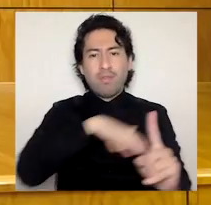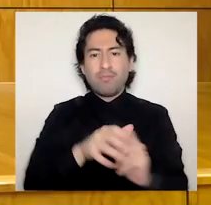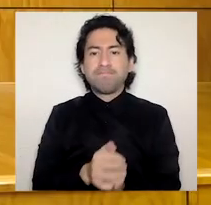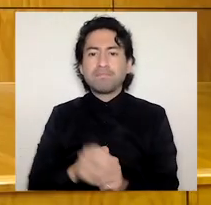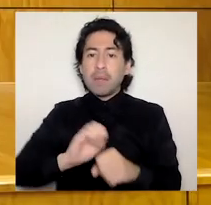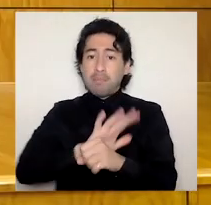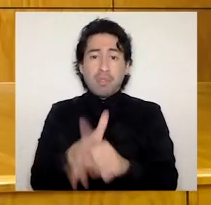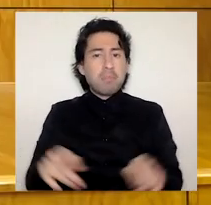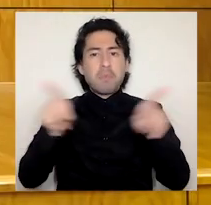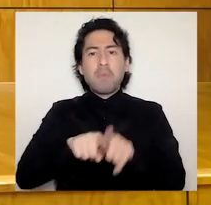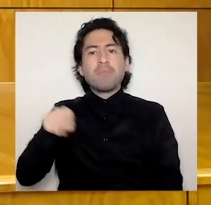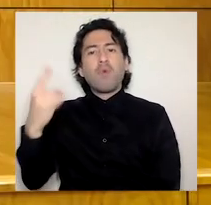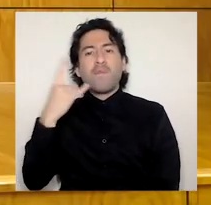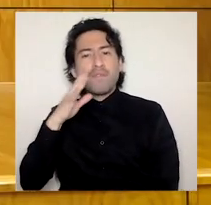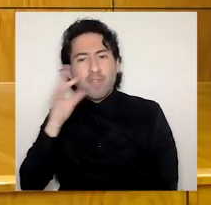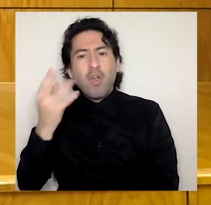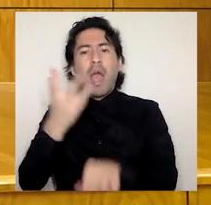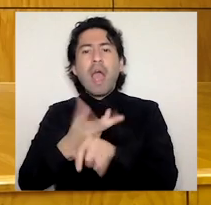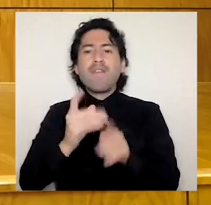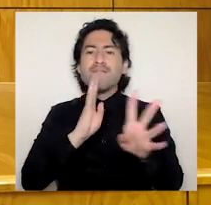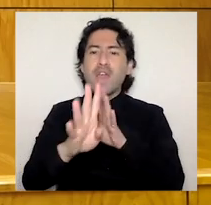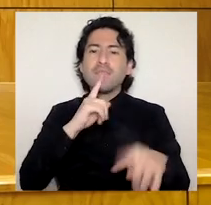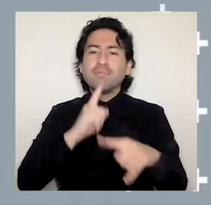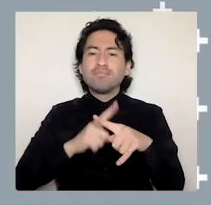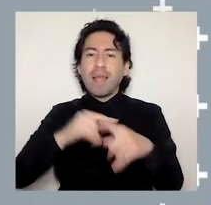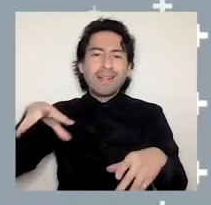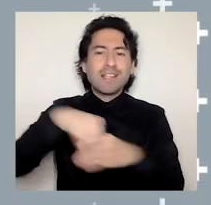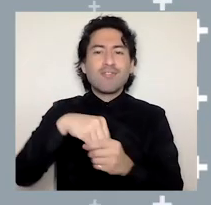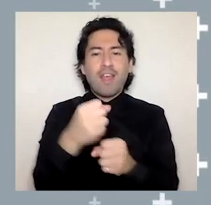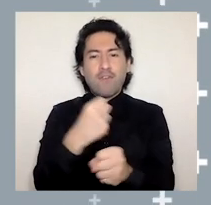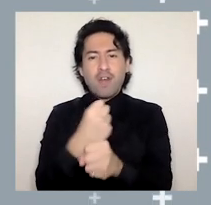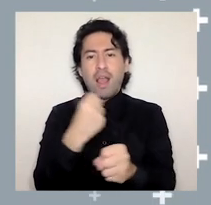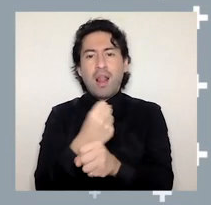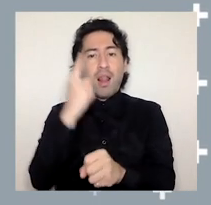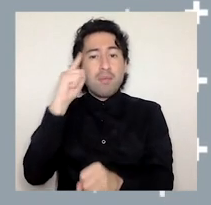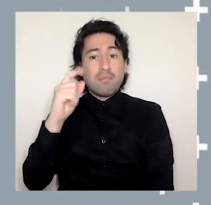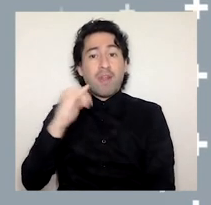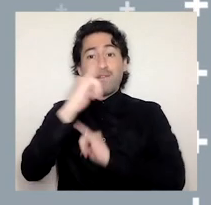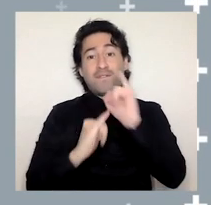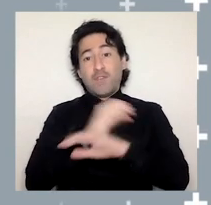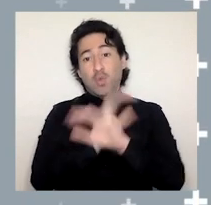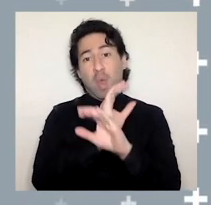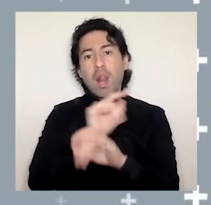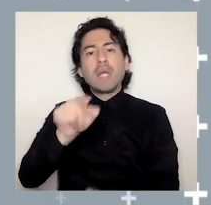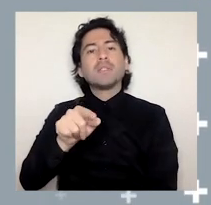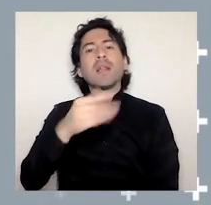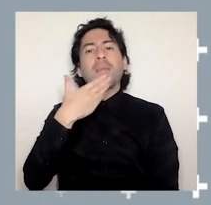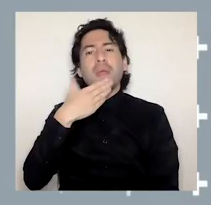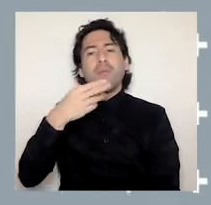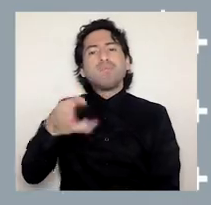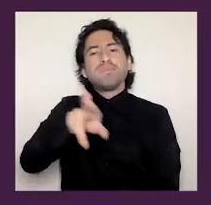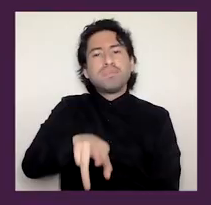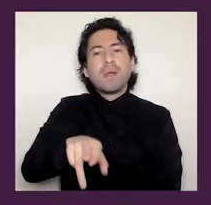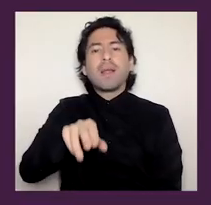pesar de la pandemia, la UVB realizó la Feria Inserción Laboral en modalidad virtual, así como la versión